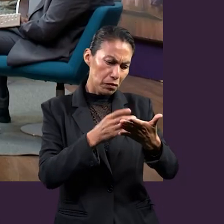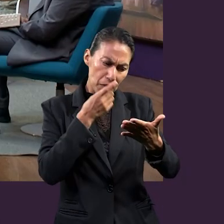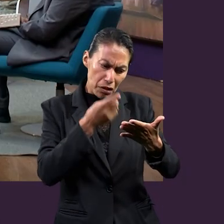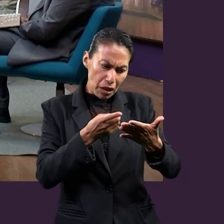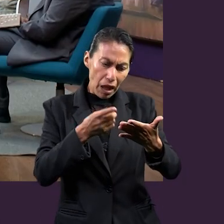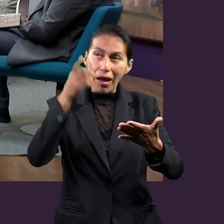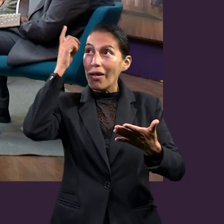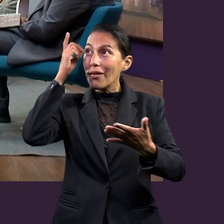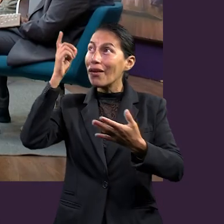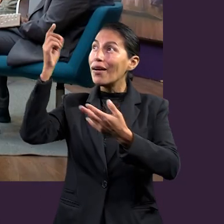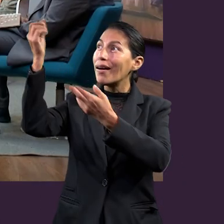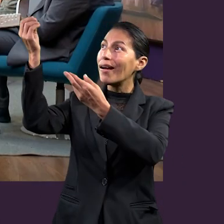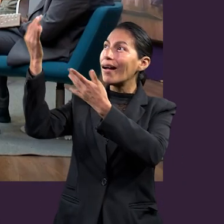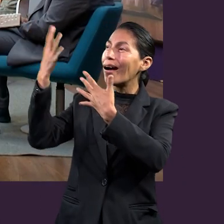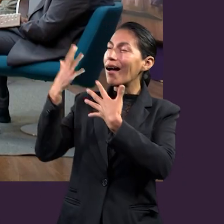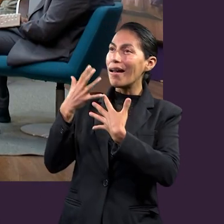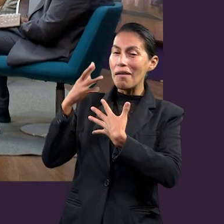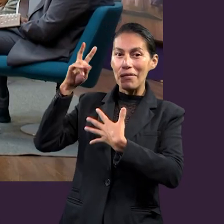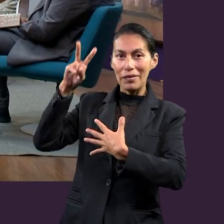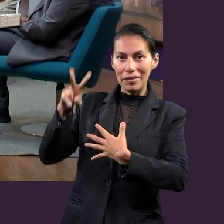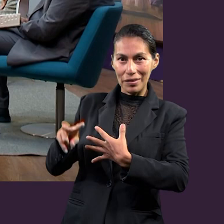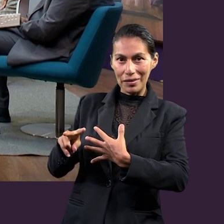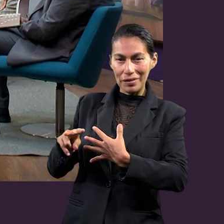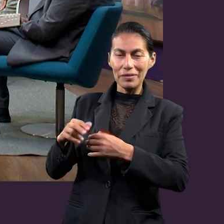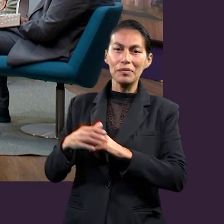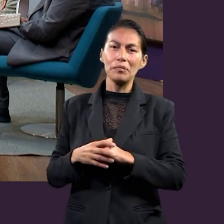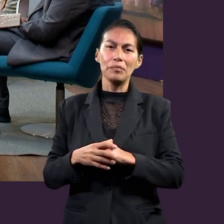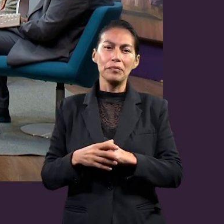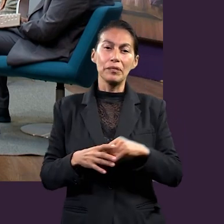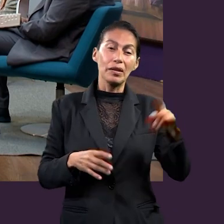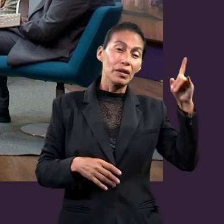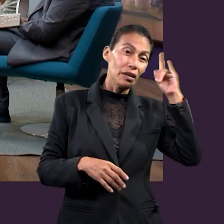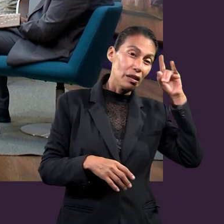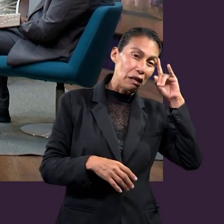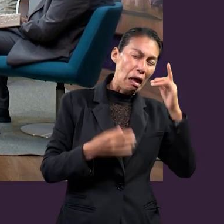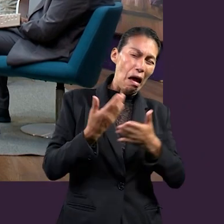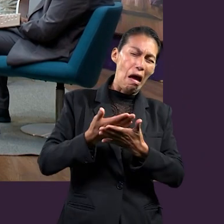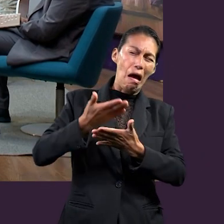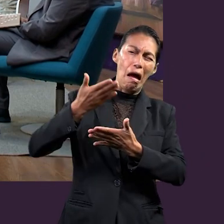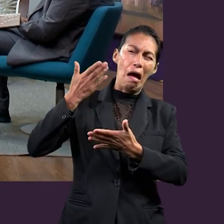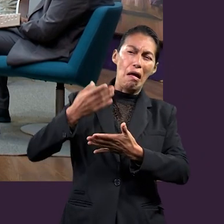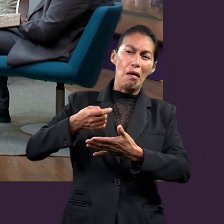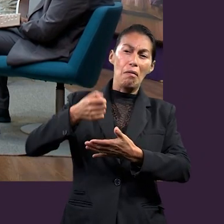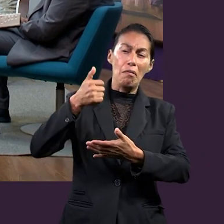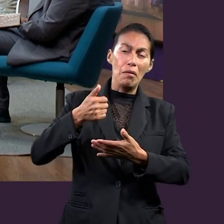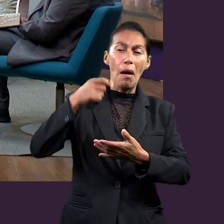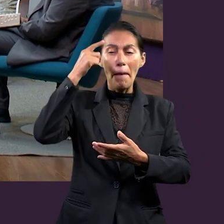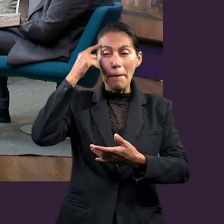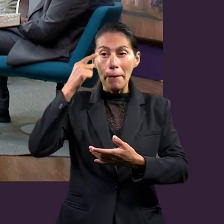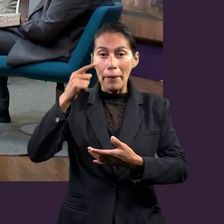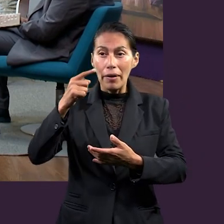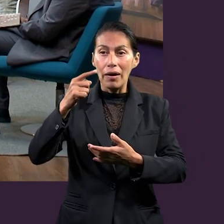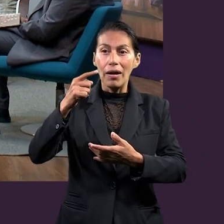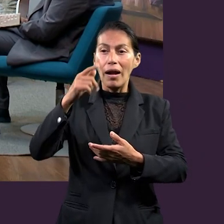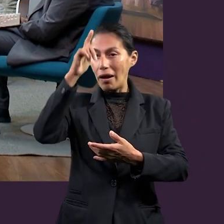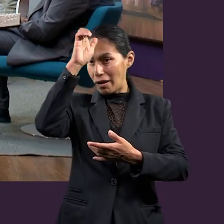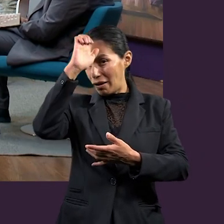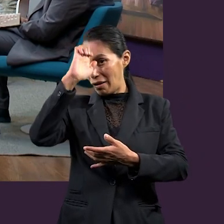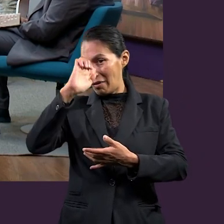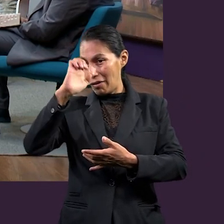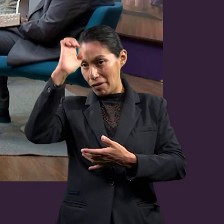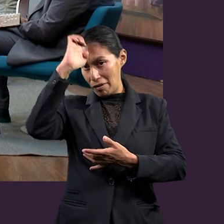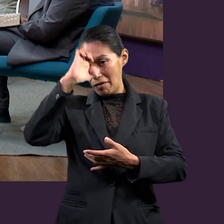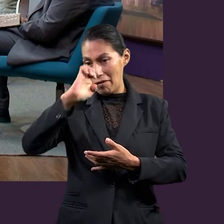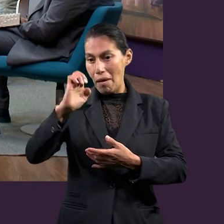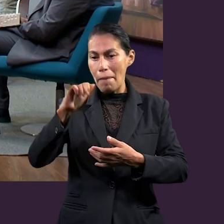Y la verdad, menciona la lección, es un regalo de Dios. Desde el principio, Satanás, ¿qué fue lo primero que utilizó para